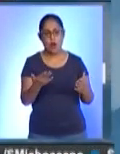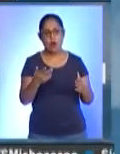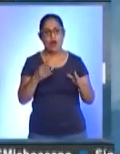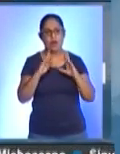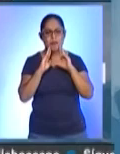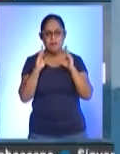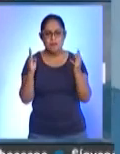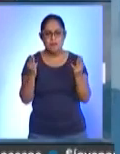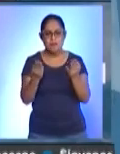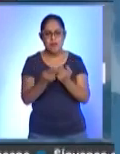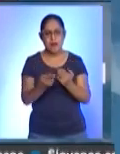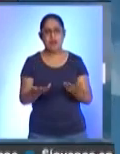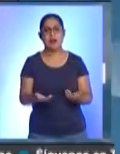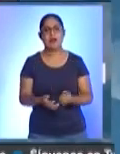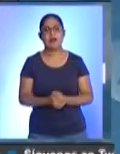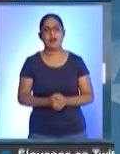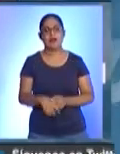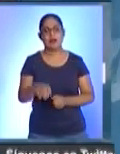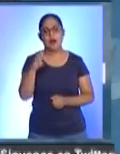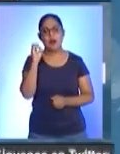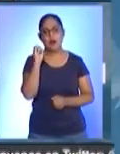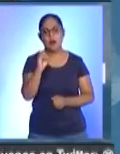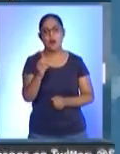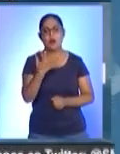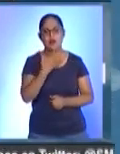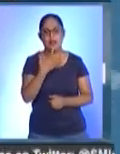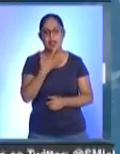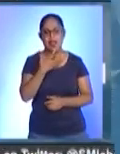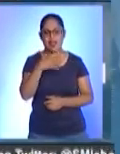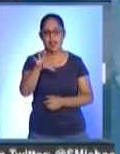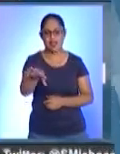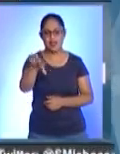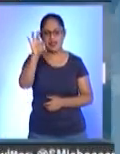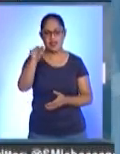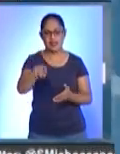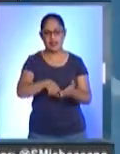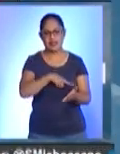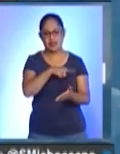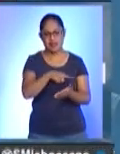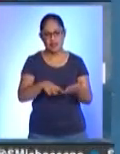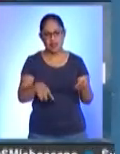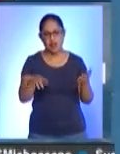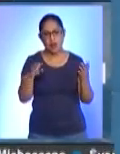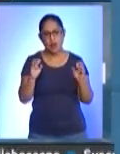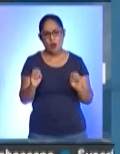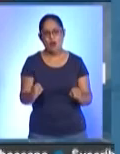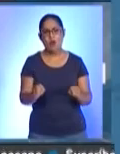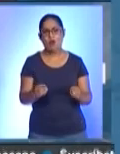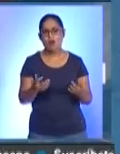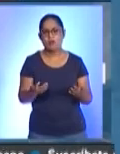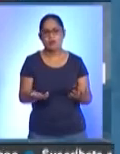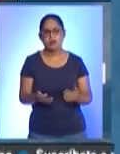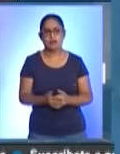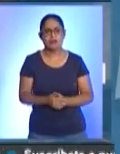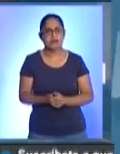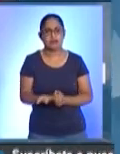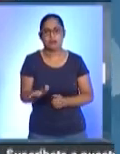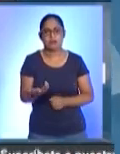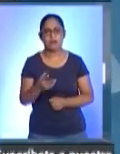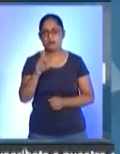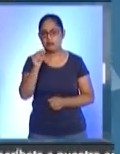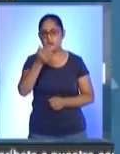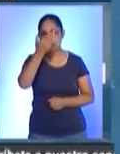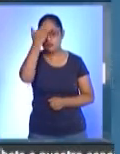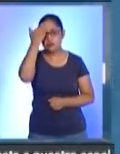organizado. No sé si por el hecho de que hubo elecciones estuvieron como un poquito más pasivos. La verdad no tenemos